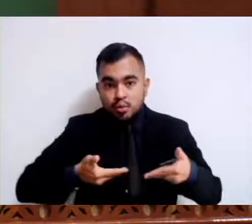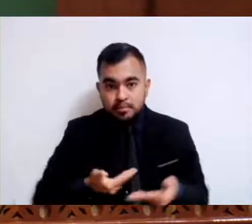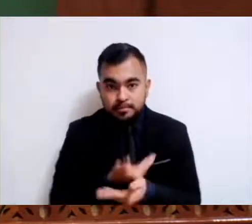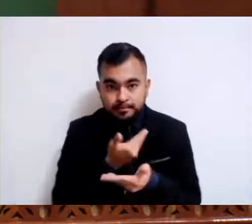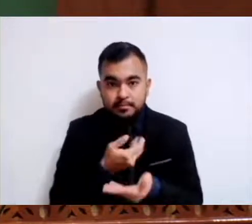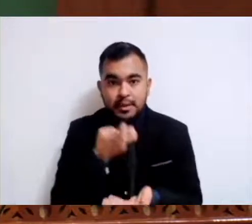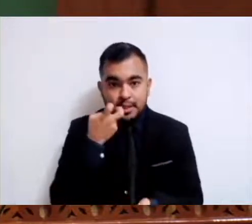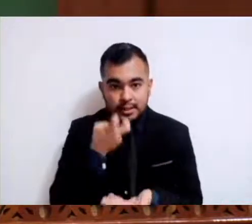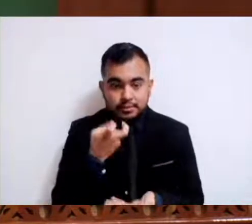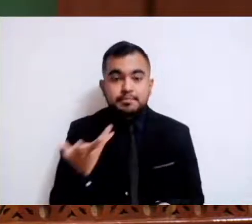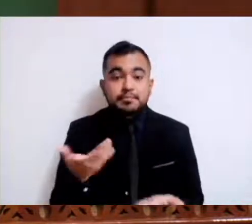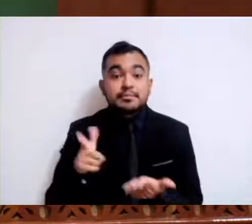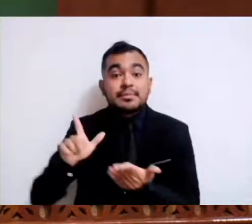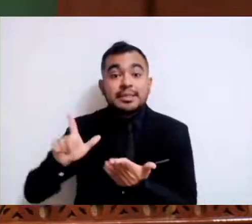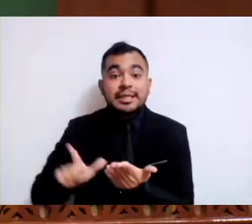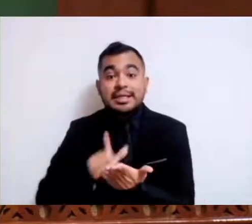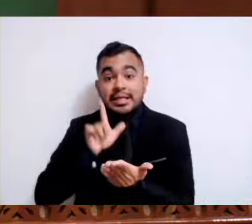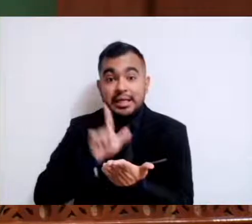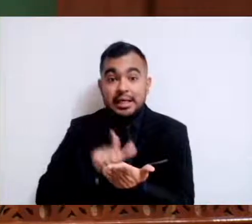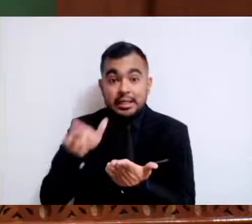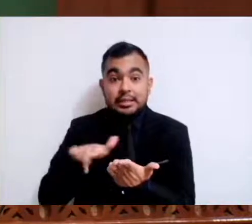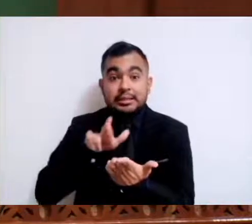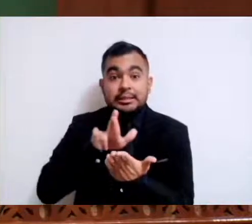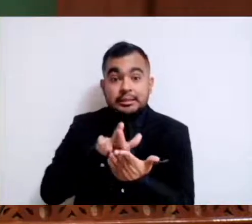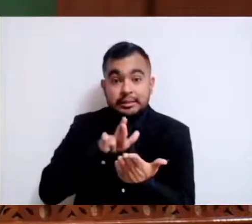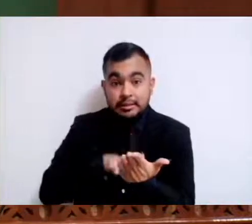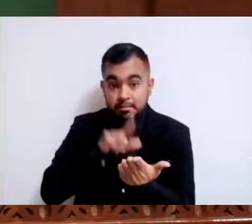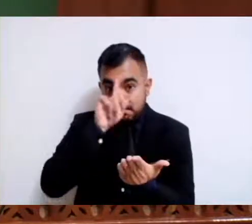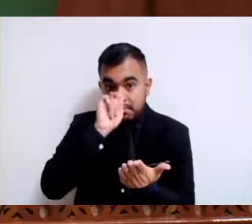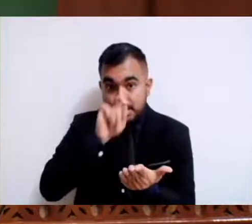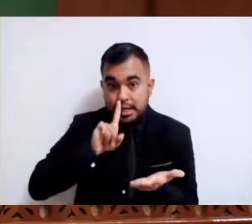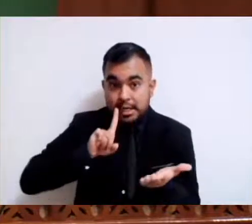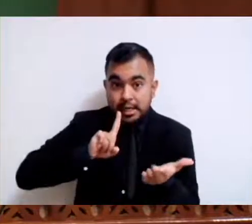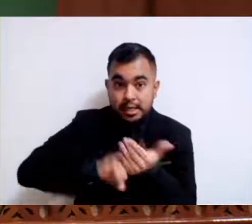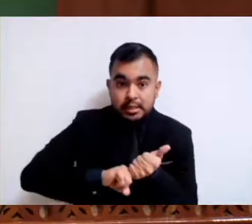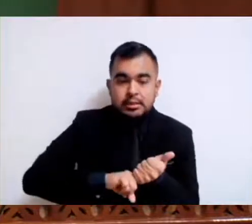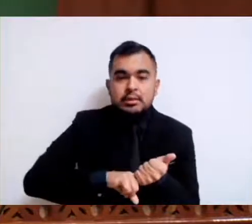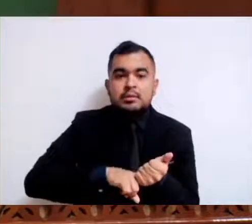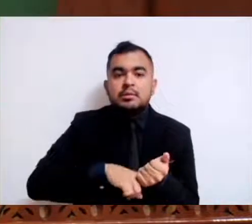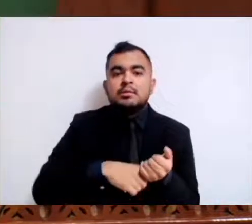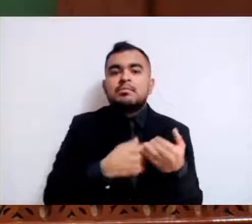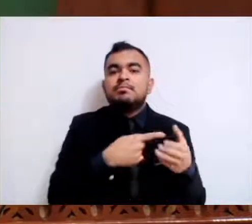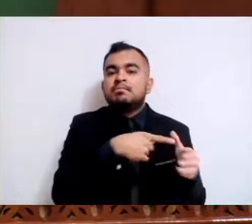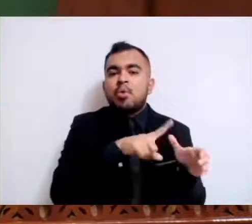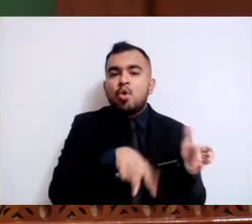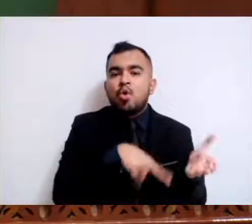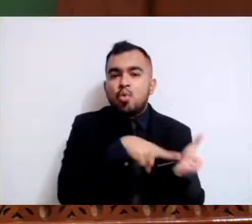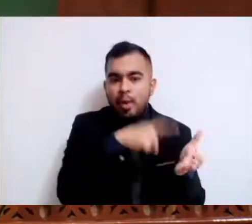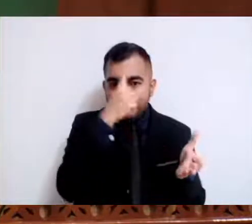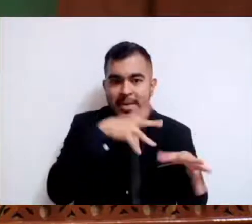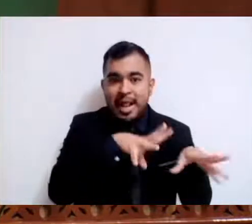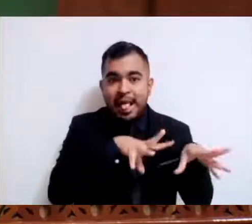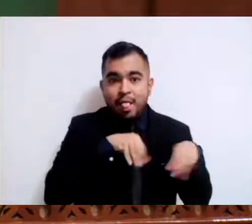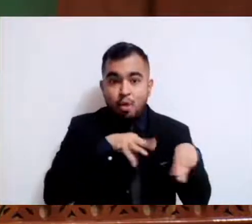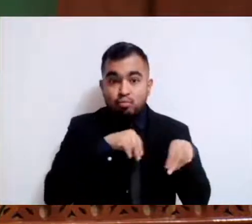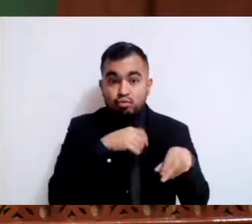los centros de asistencia social y de adopciones en el Estado de México establece que la Junta